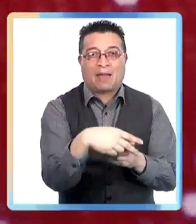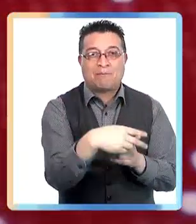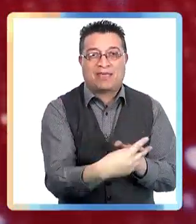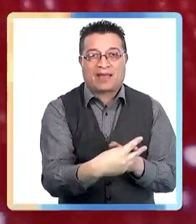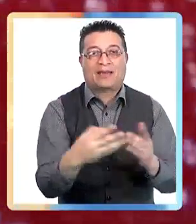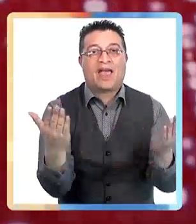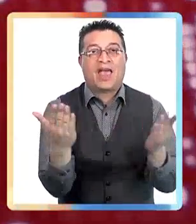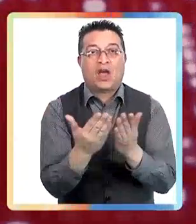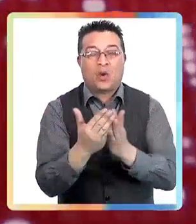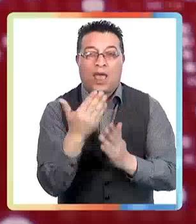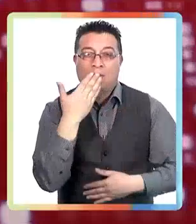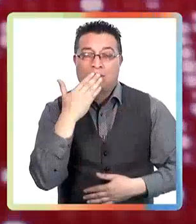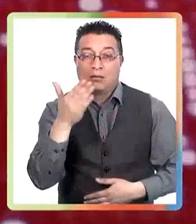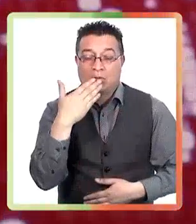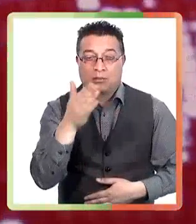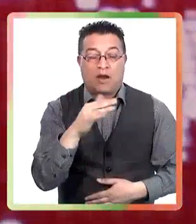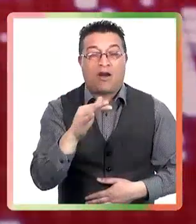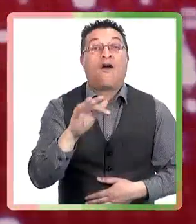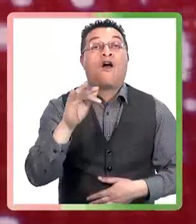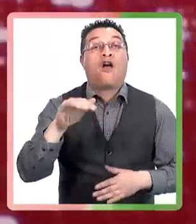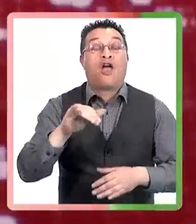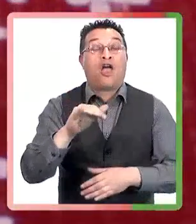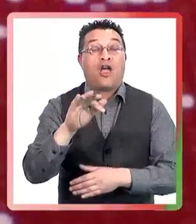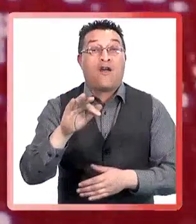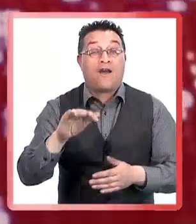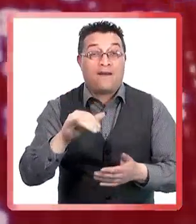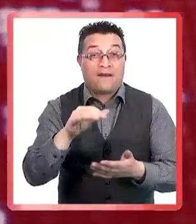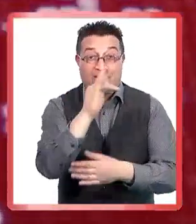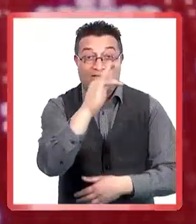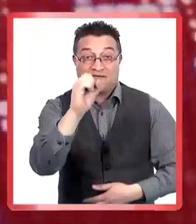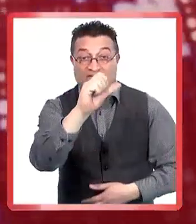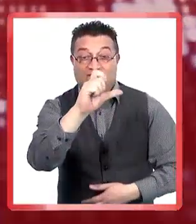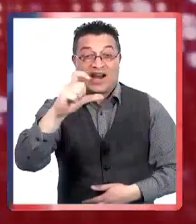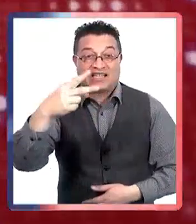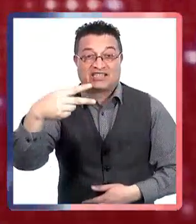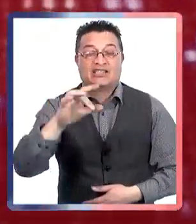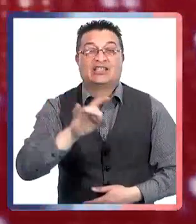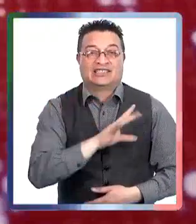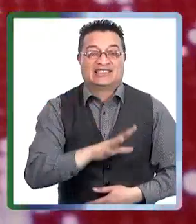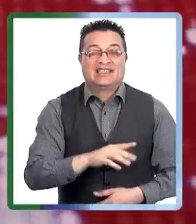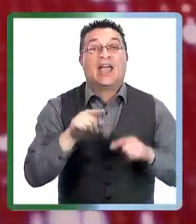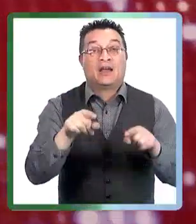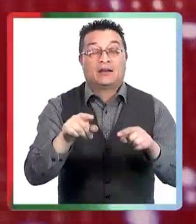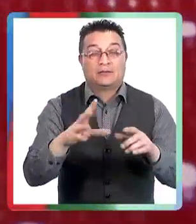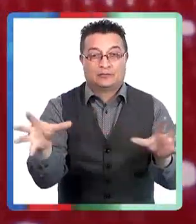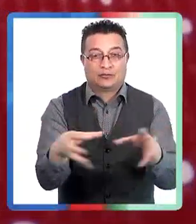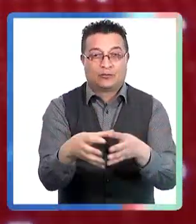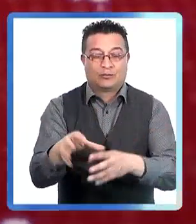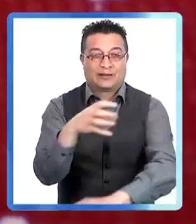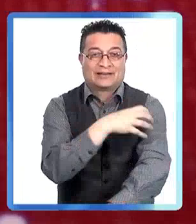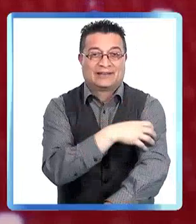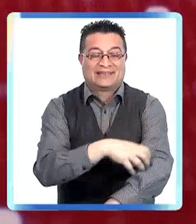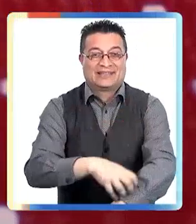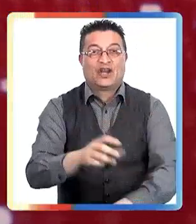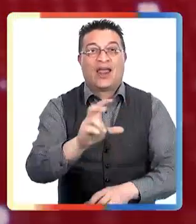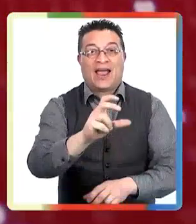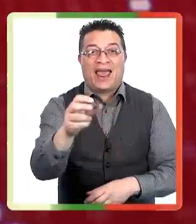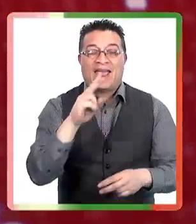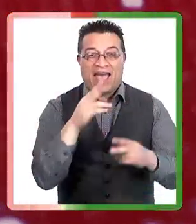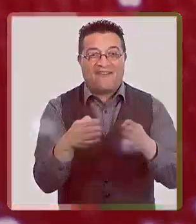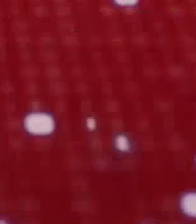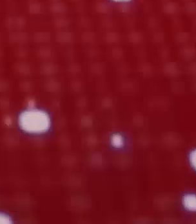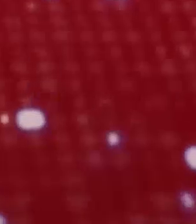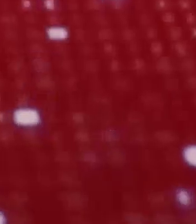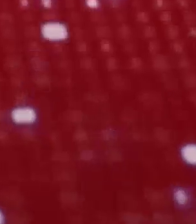herramientas. Escuela de Especialidades de la Fuerza Aérea de Chile. Asociación Regional de Canales de Televisión de Señal Abierta de